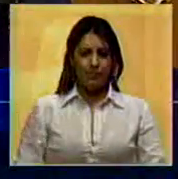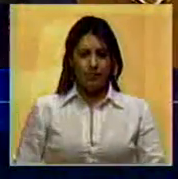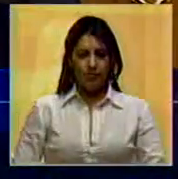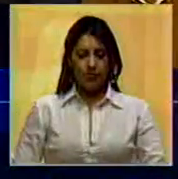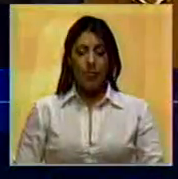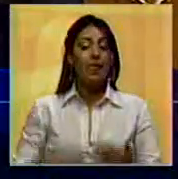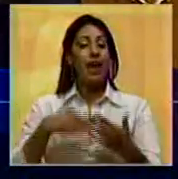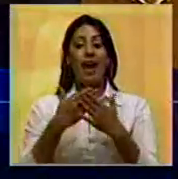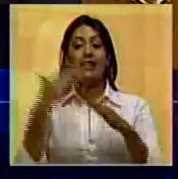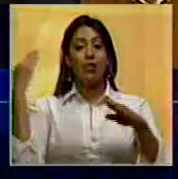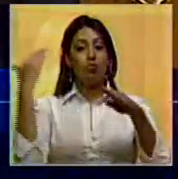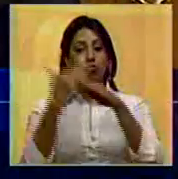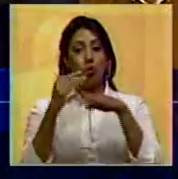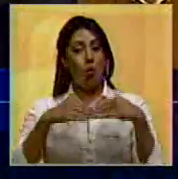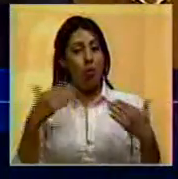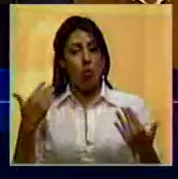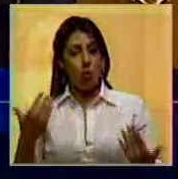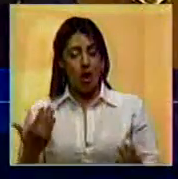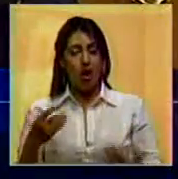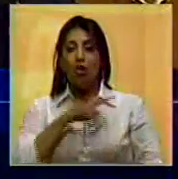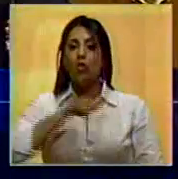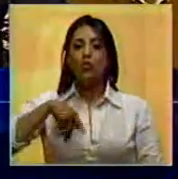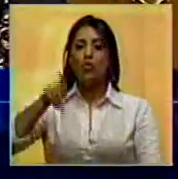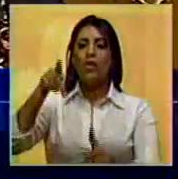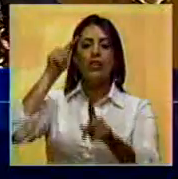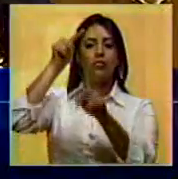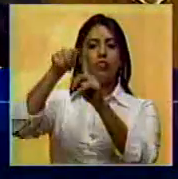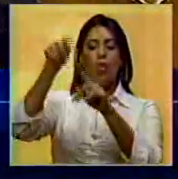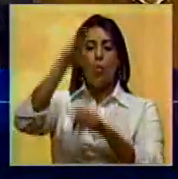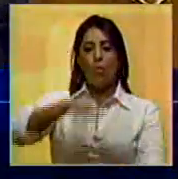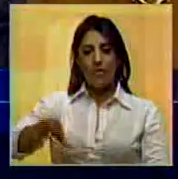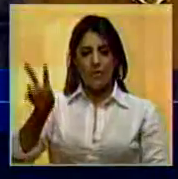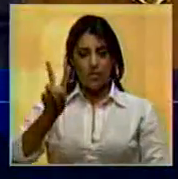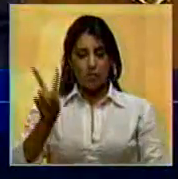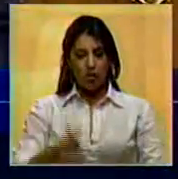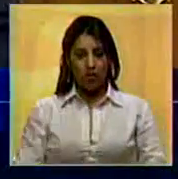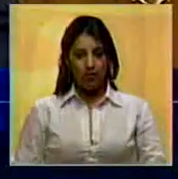¿hasta qué límite pretenden llevar al pueblo venezolano?